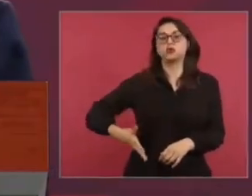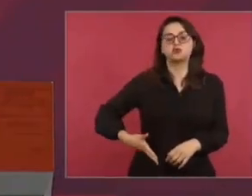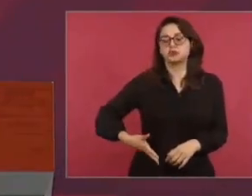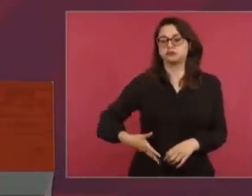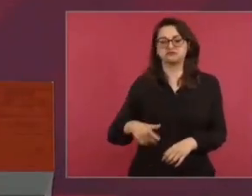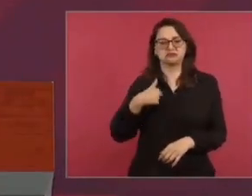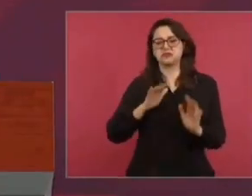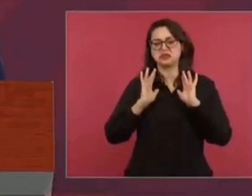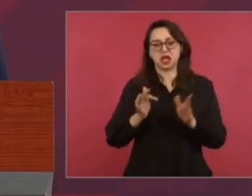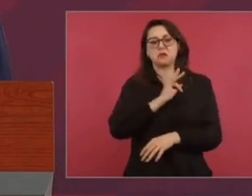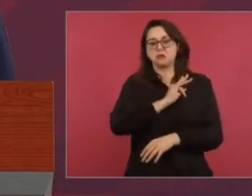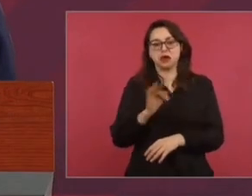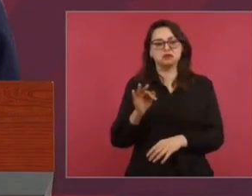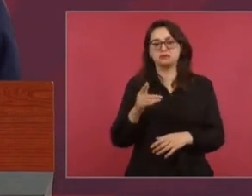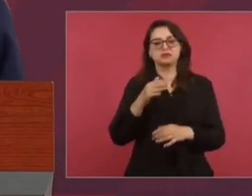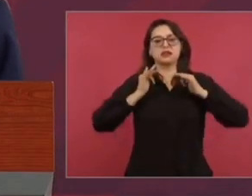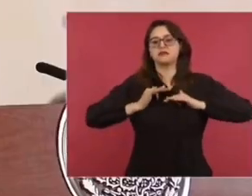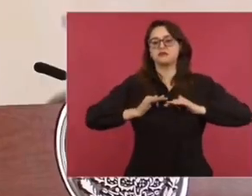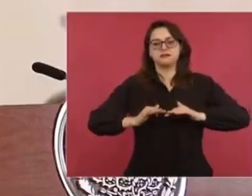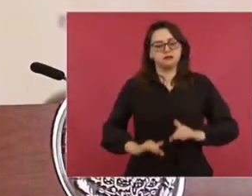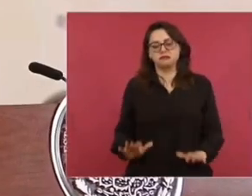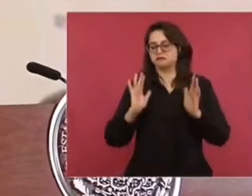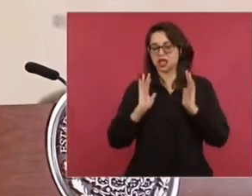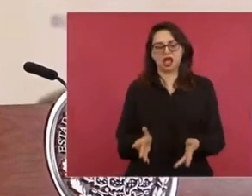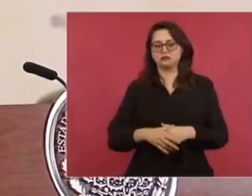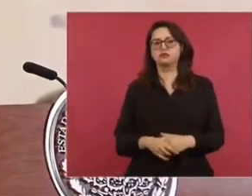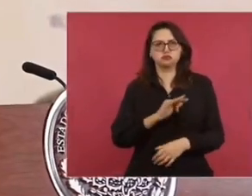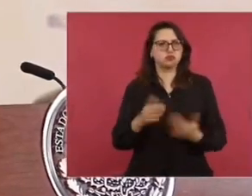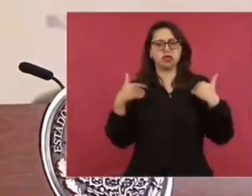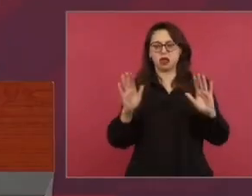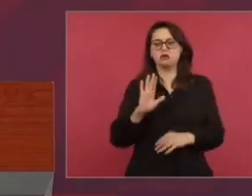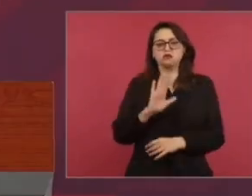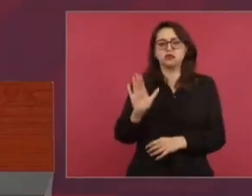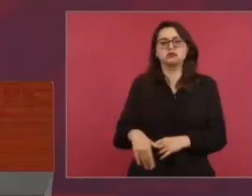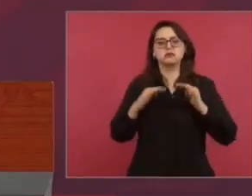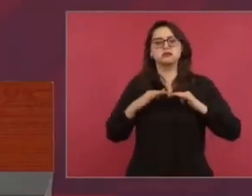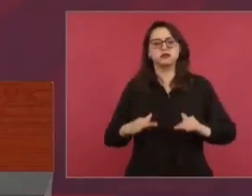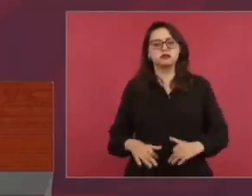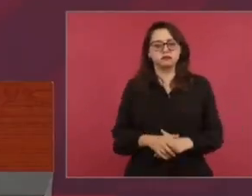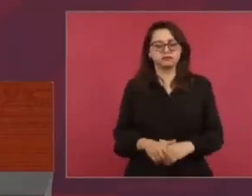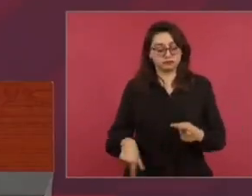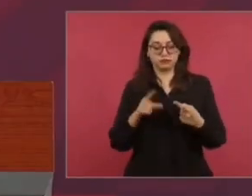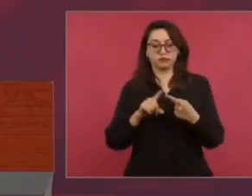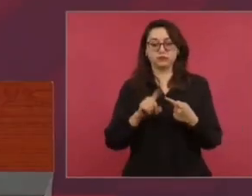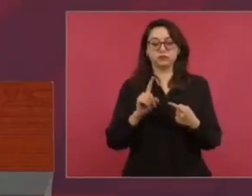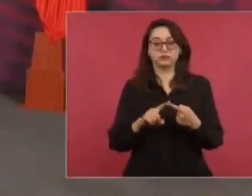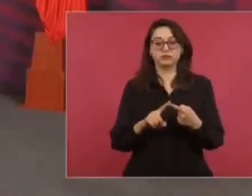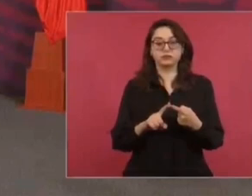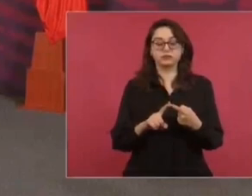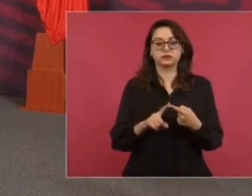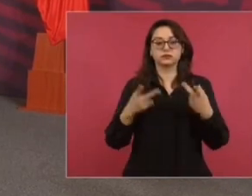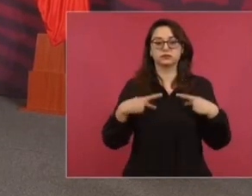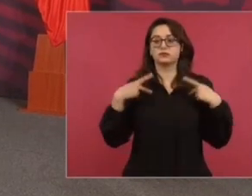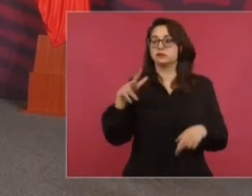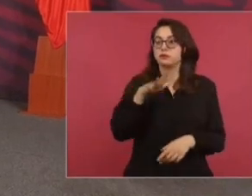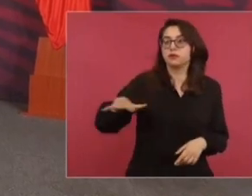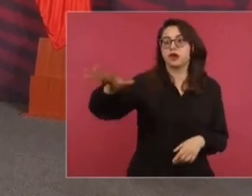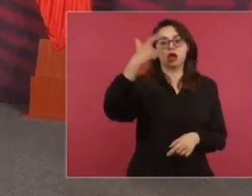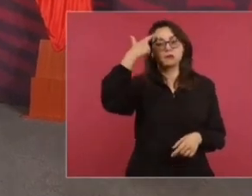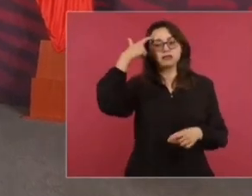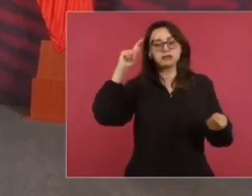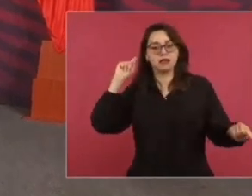tranquilo mañana, una, que contribuí a que cambiara la mentalidad de nuestro pueblo,